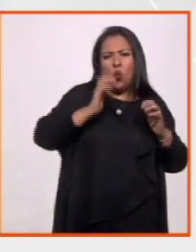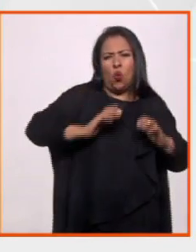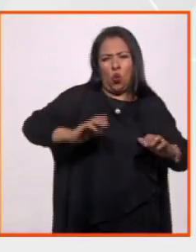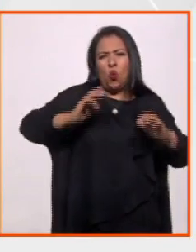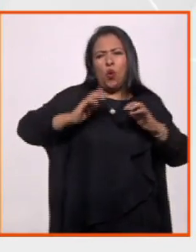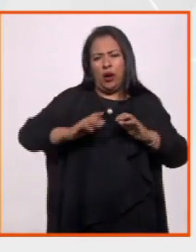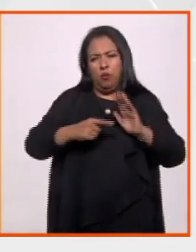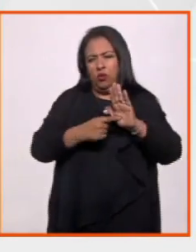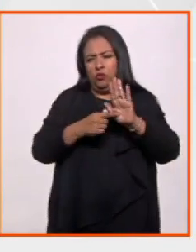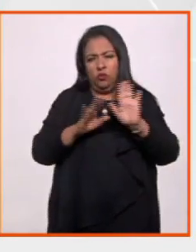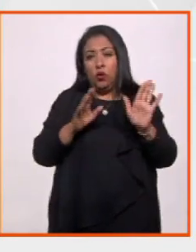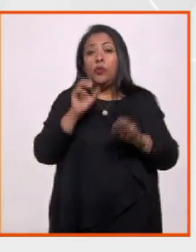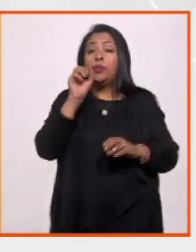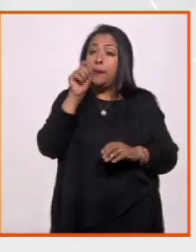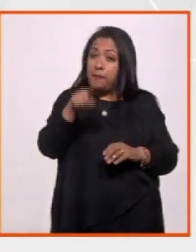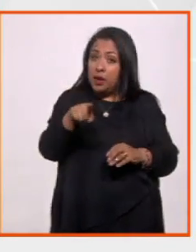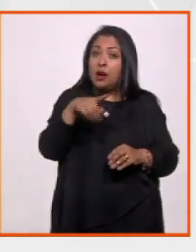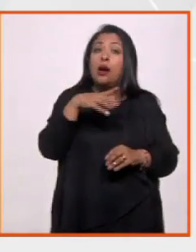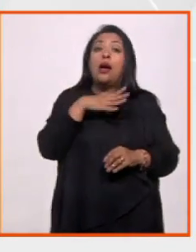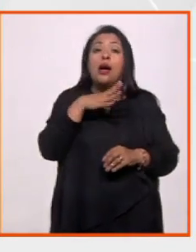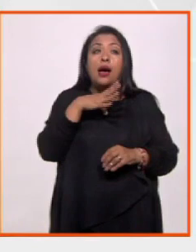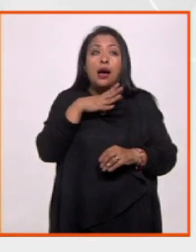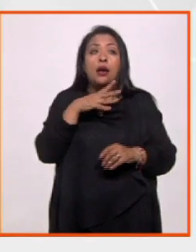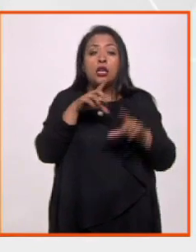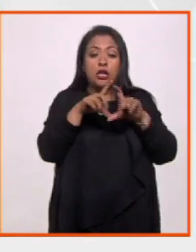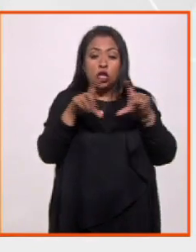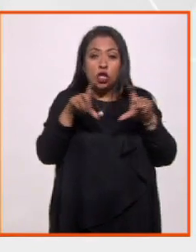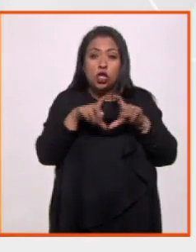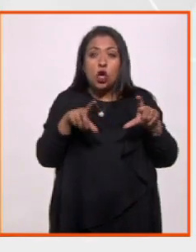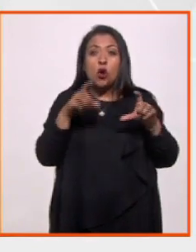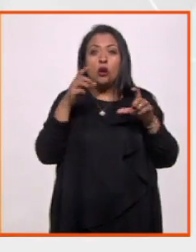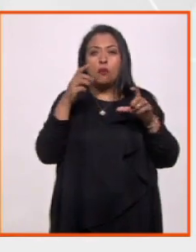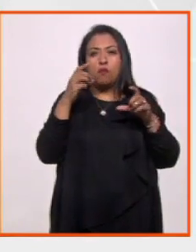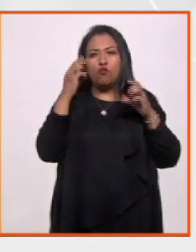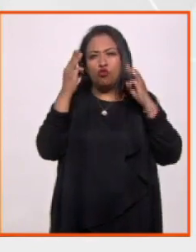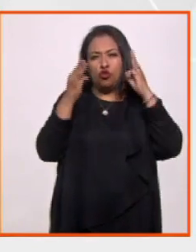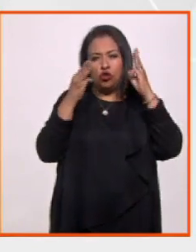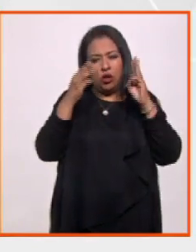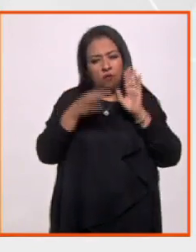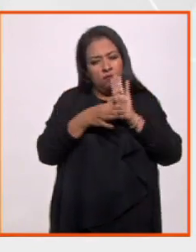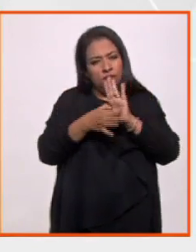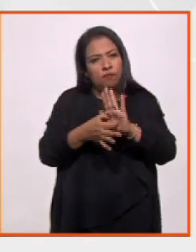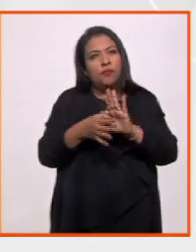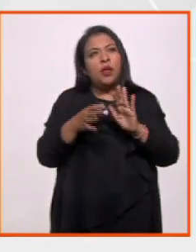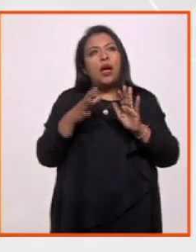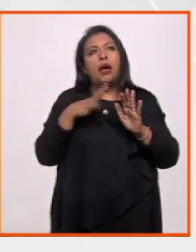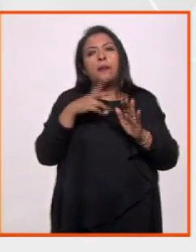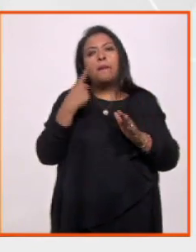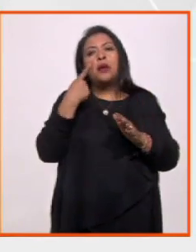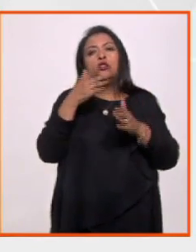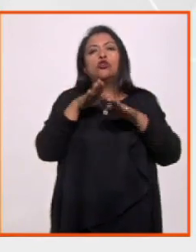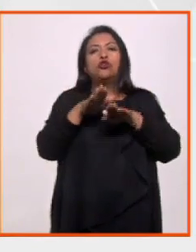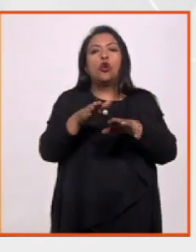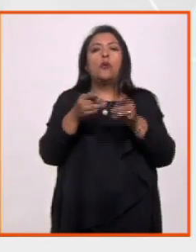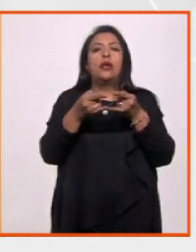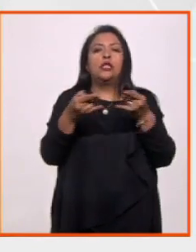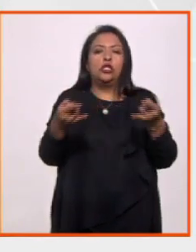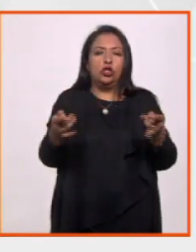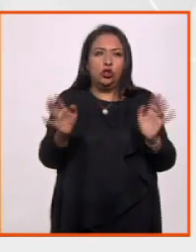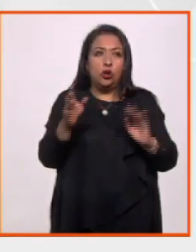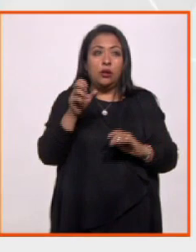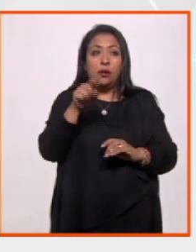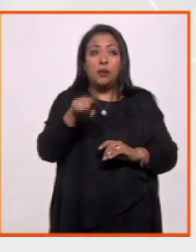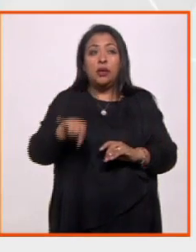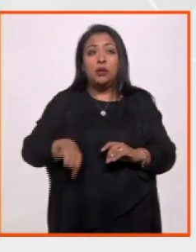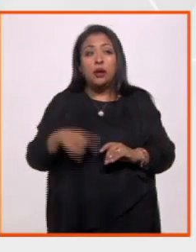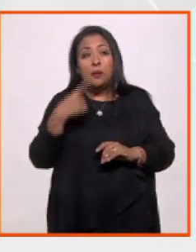estas piezas, sino también hay un guión museográfico que puede ser iluminador respecto a asuntos históricos. Y es interesante también